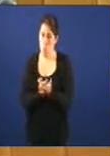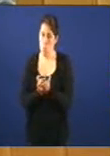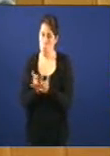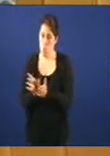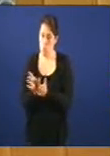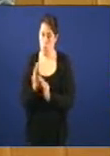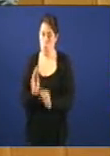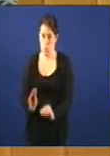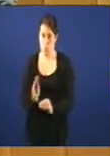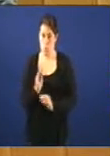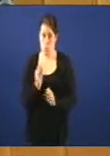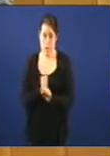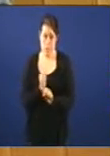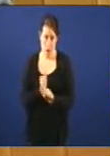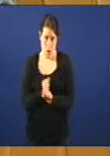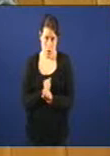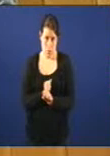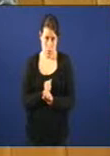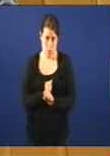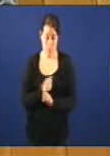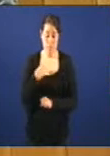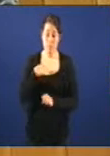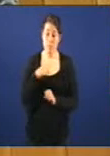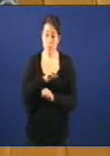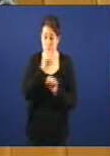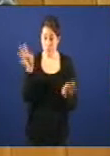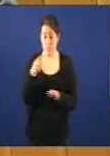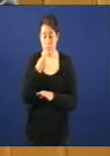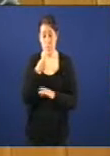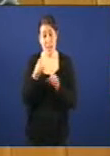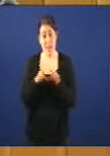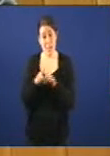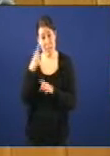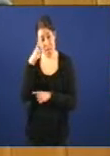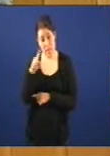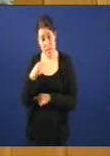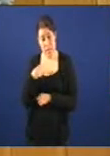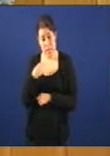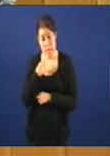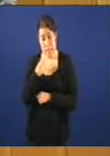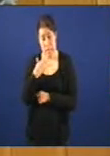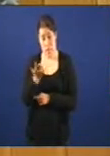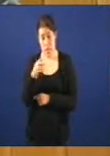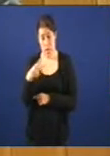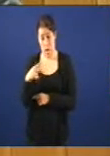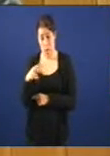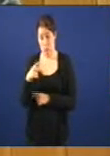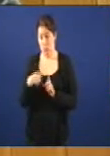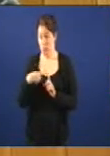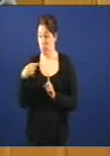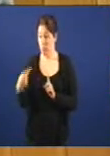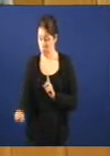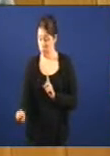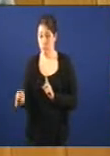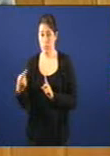sentencia da Suiza, que dice de forma clara que a empresa, sabendo que o traslado era máis de 50 km a unha localidade o